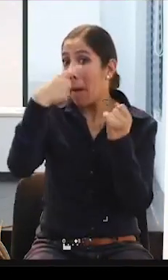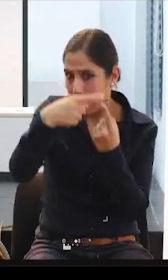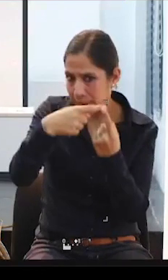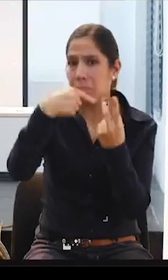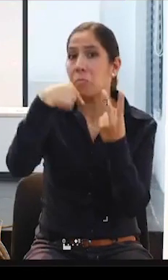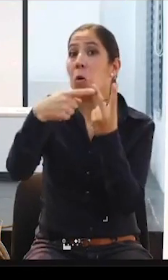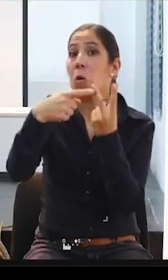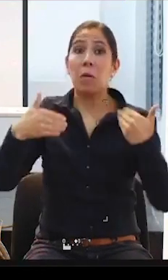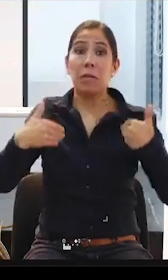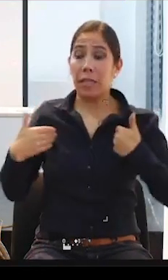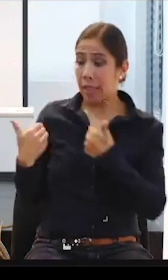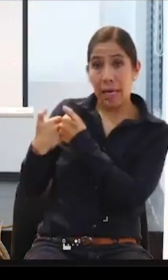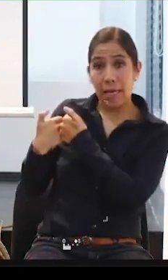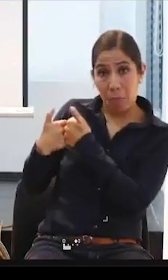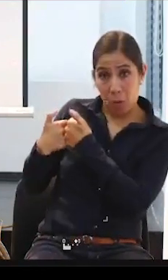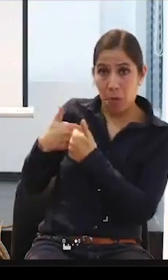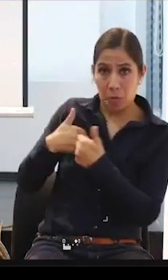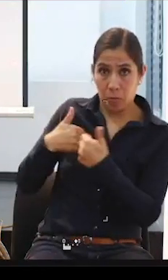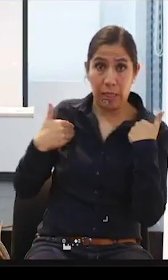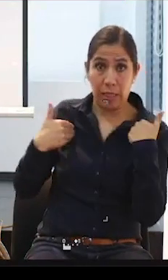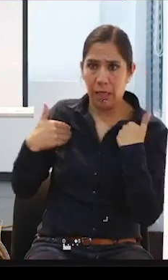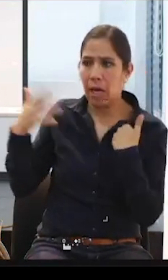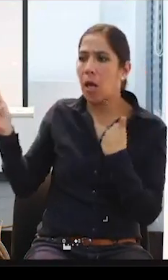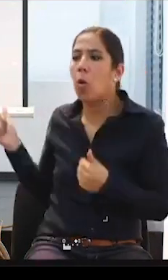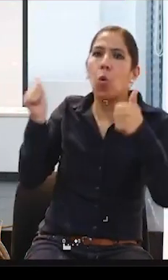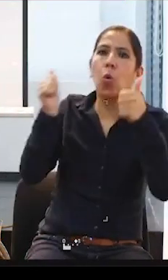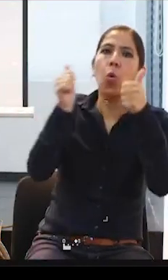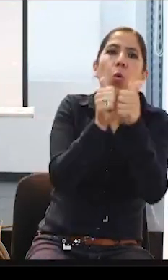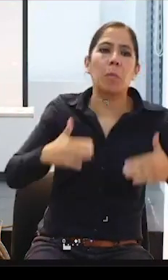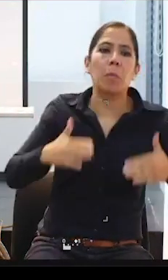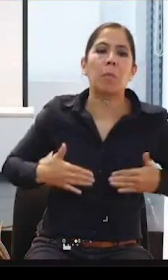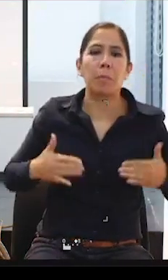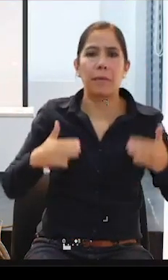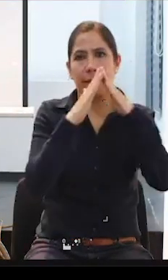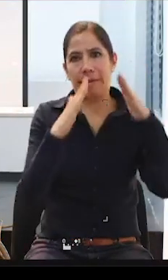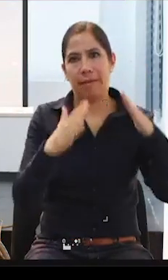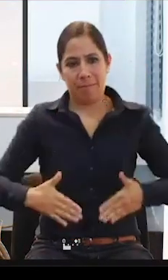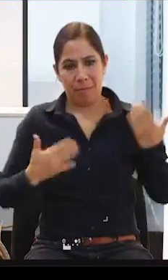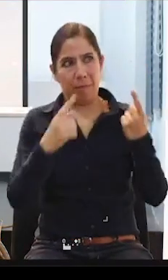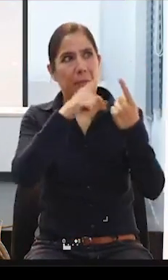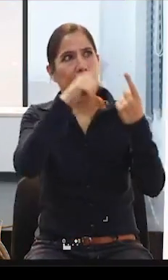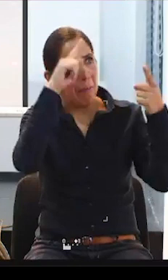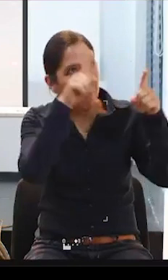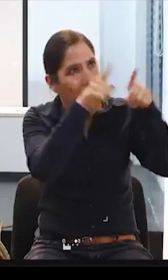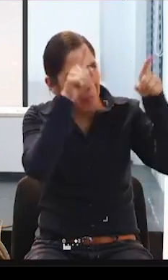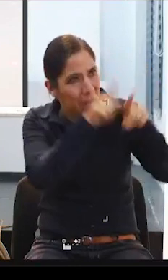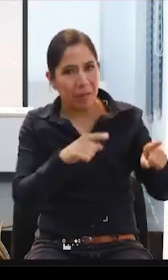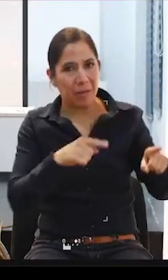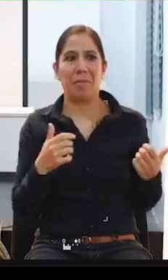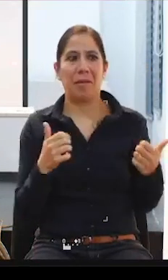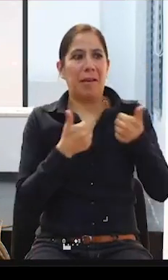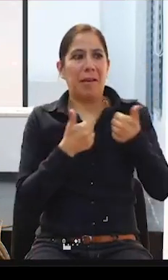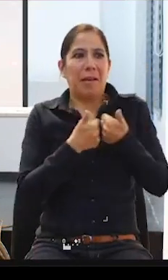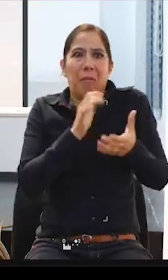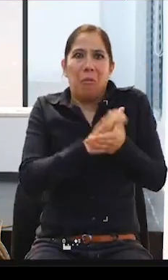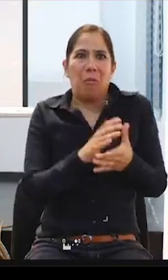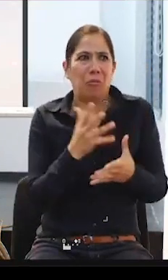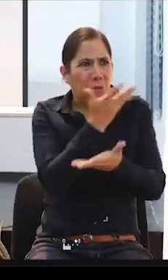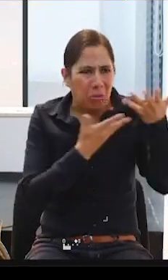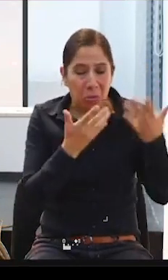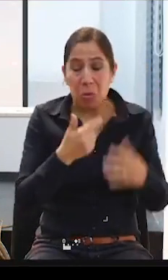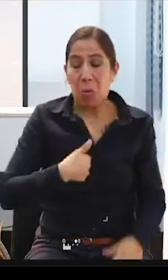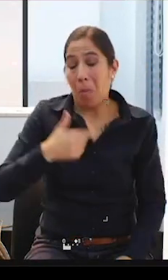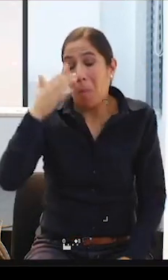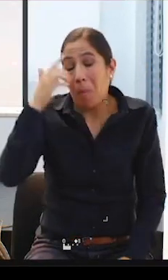incluso a mi pareja le traje a mi casa para que vivamos junto con mis hermanos. En ningún momento he pensado salirme de mi